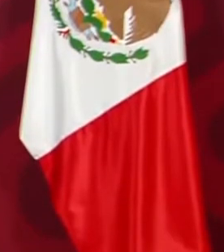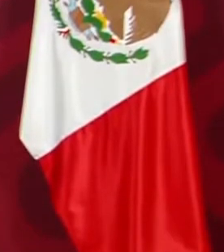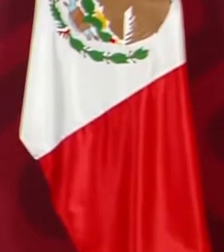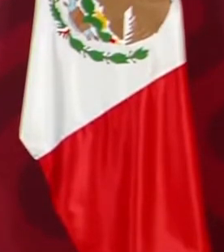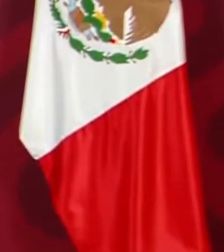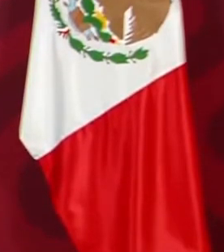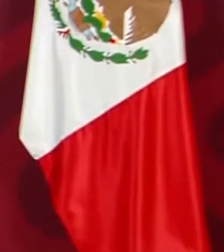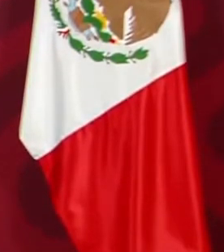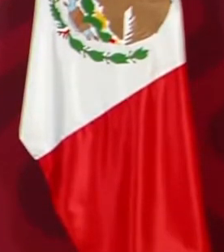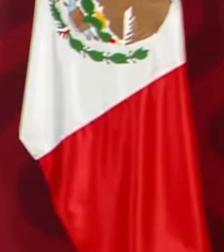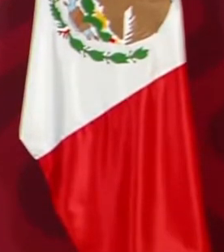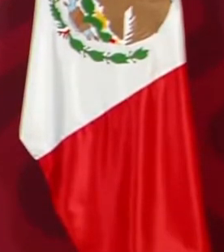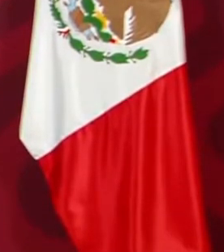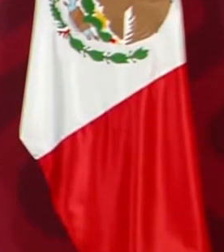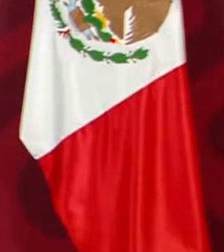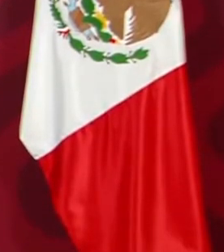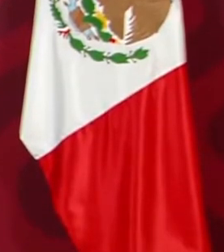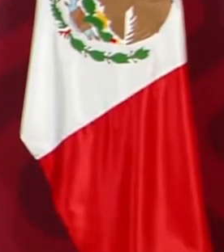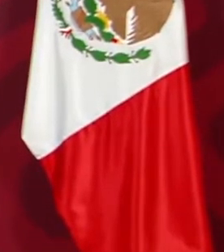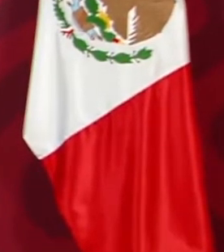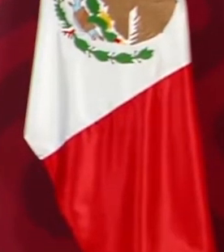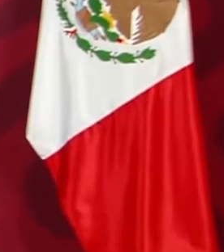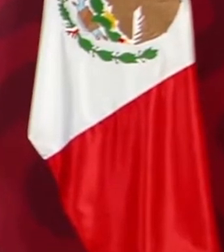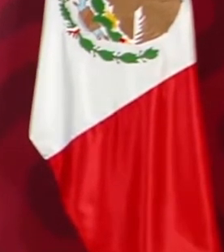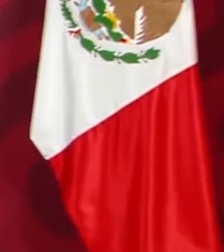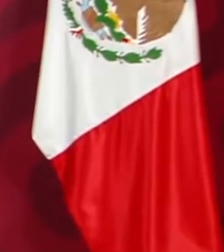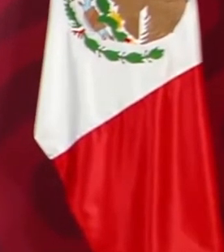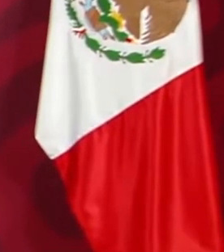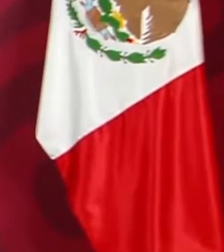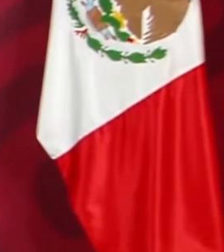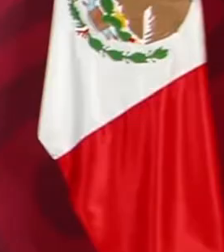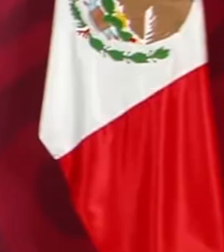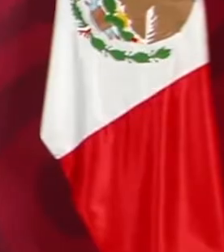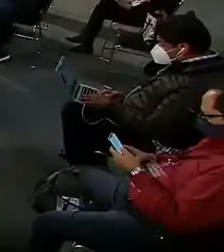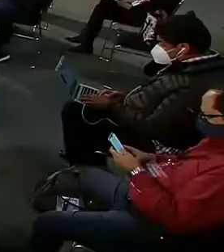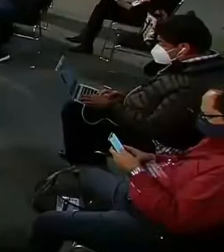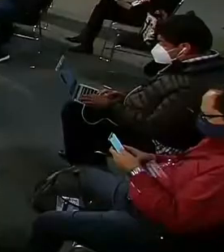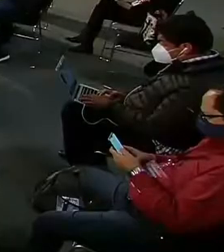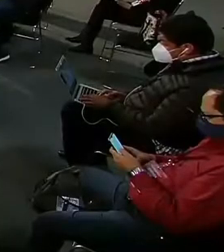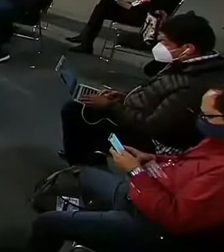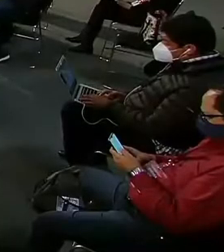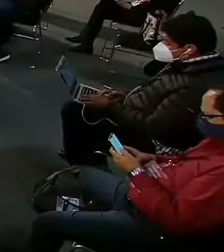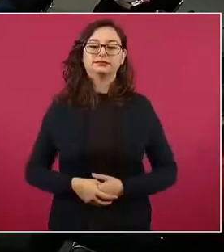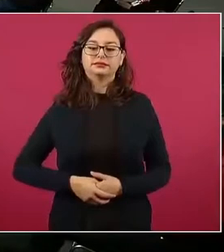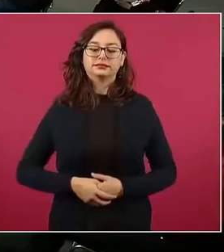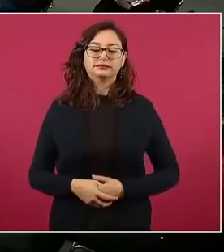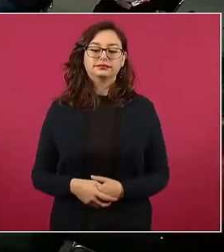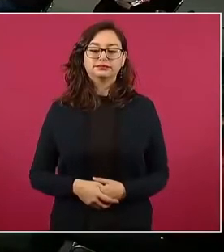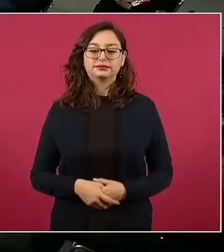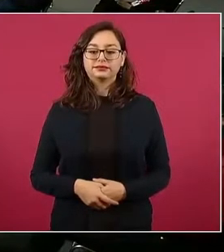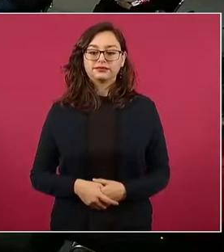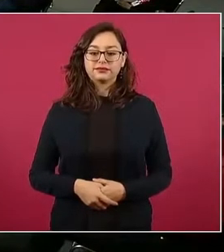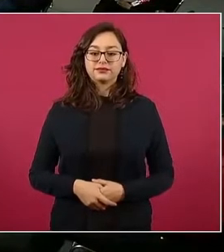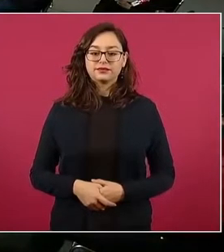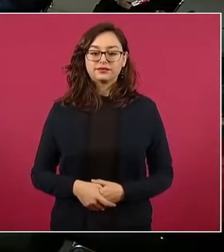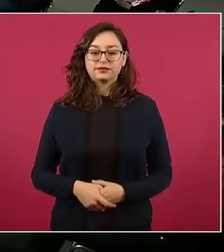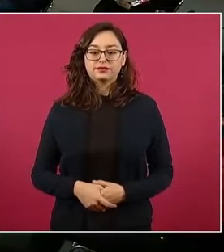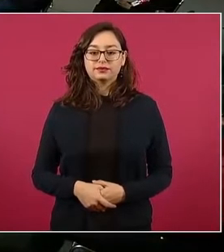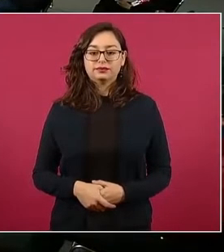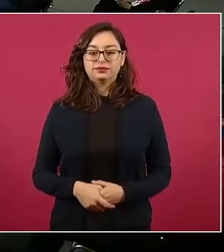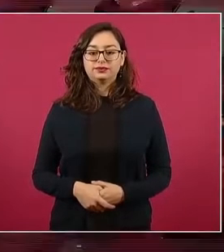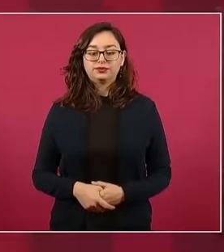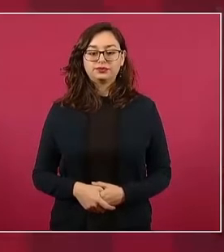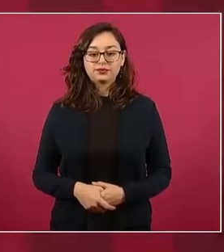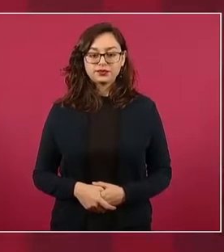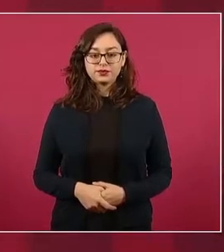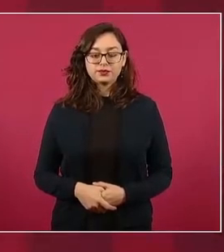fue con eso y eso no es